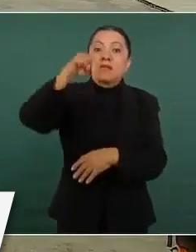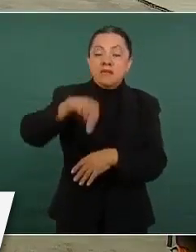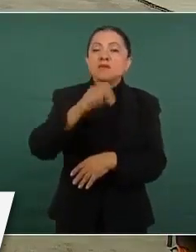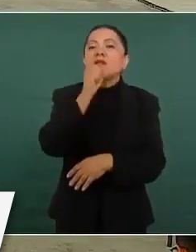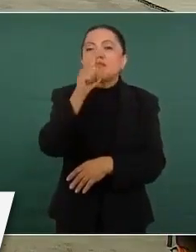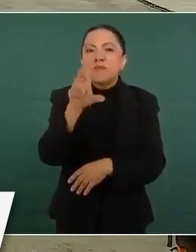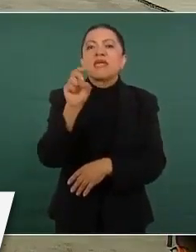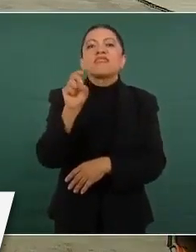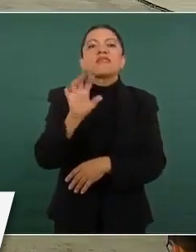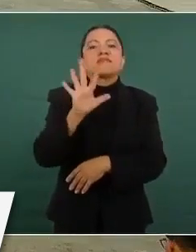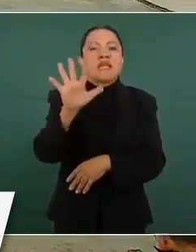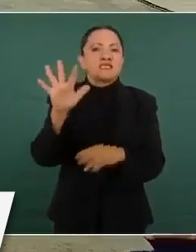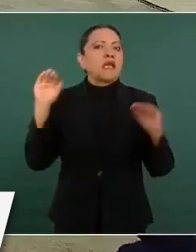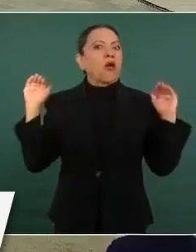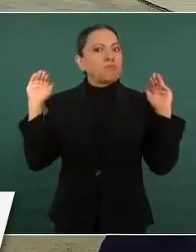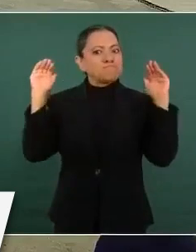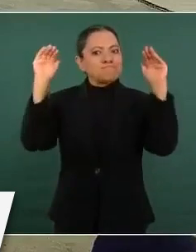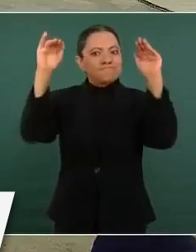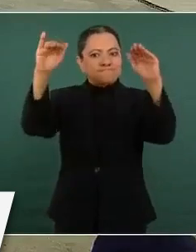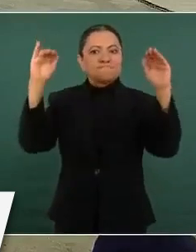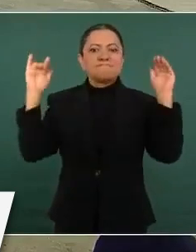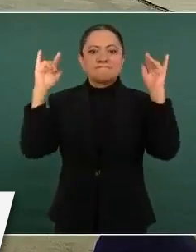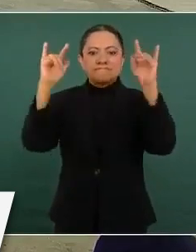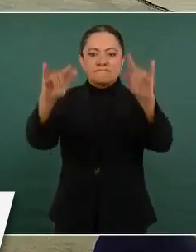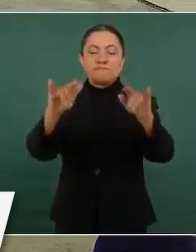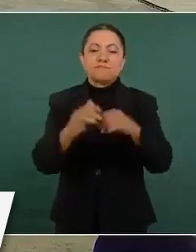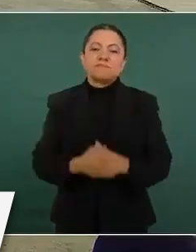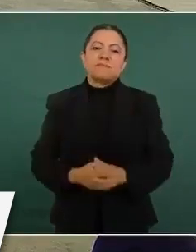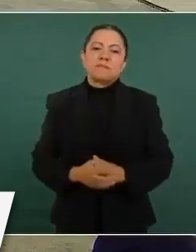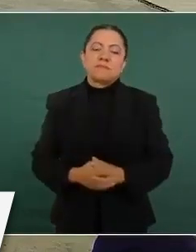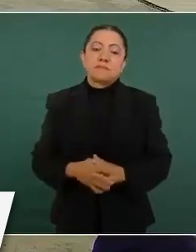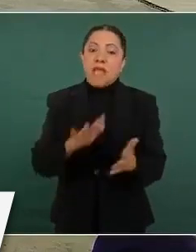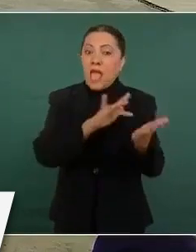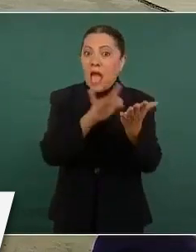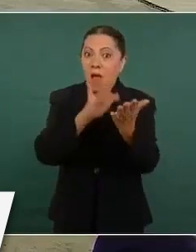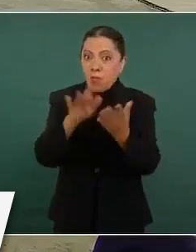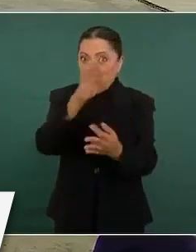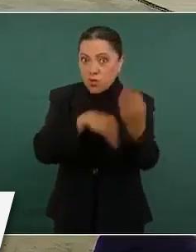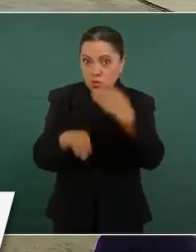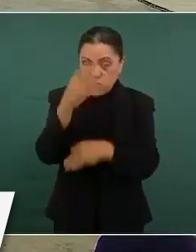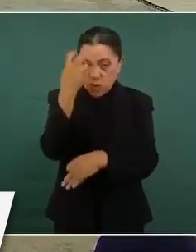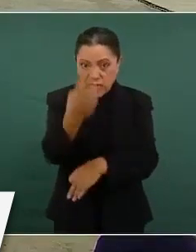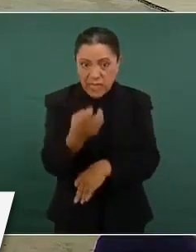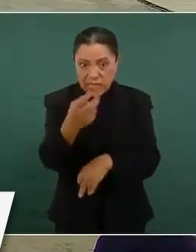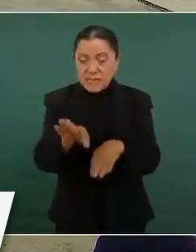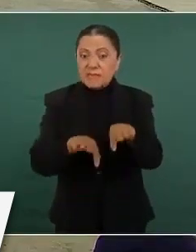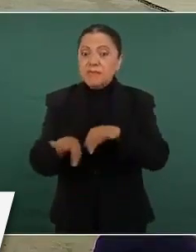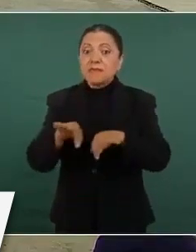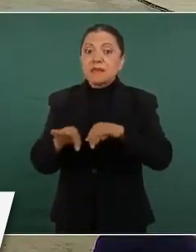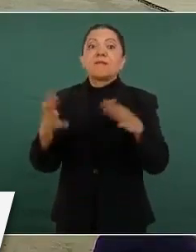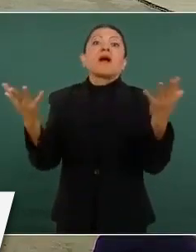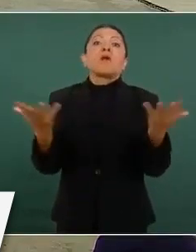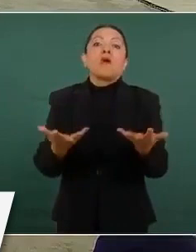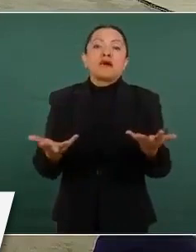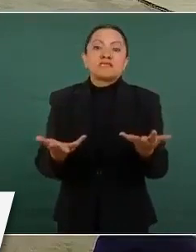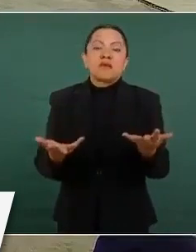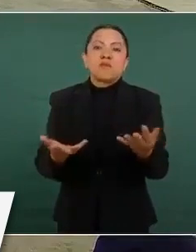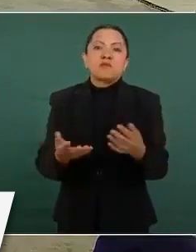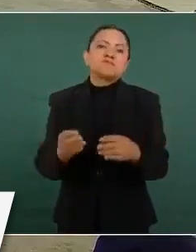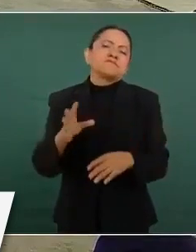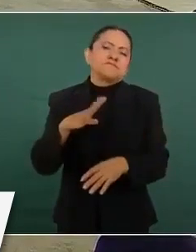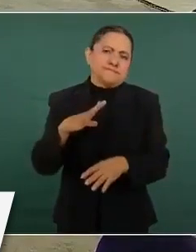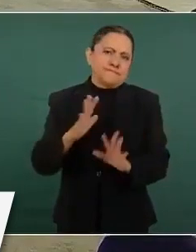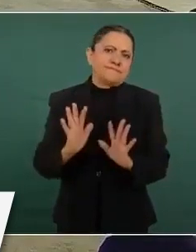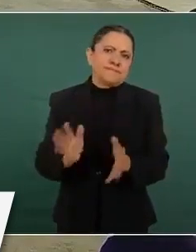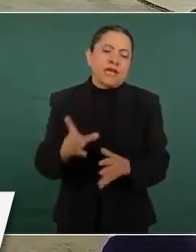con 35 aeronaves. En apoyo a todas estas operaciones que realizamos tenemos